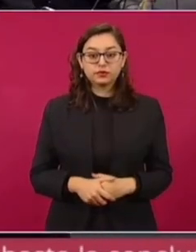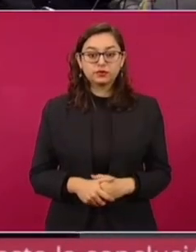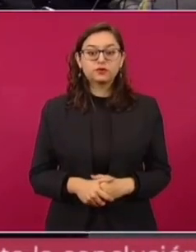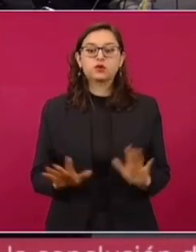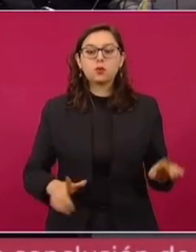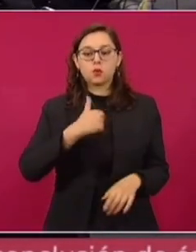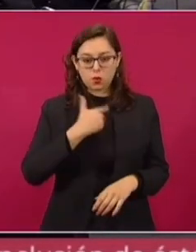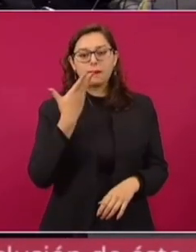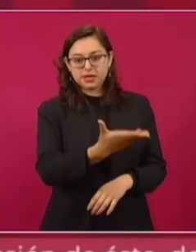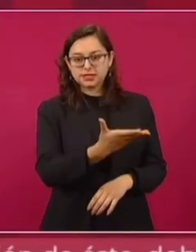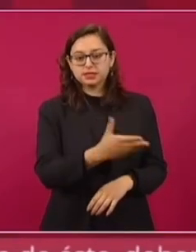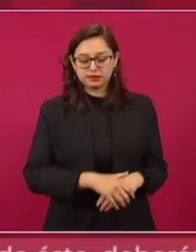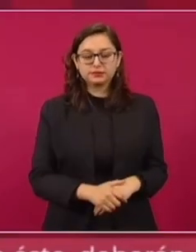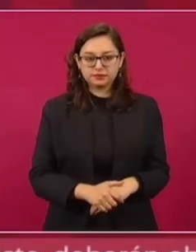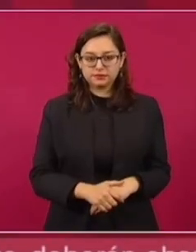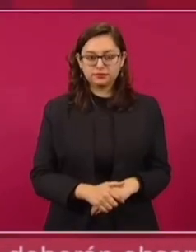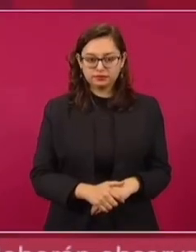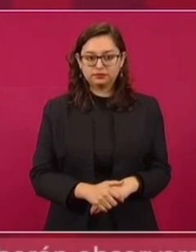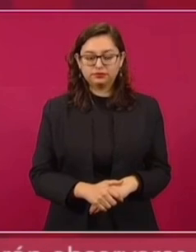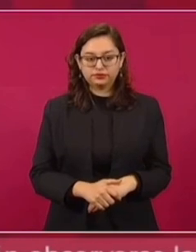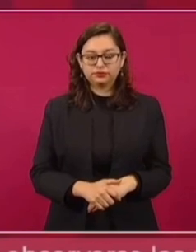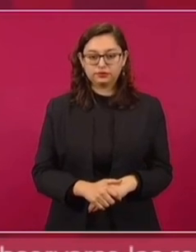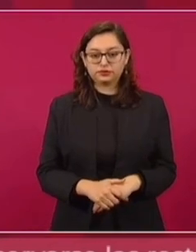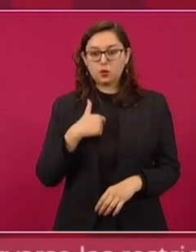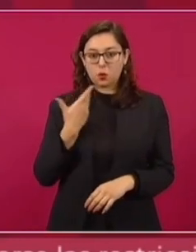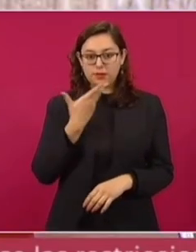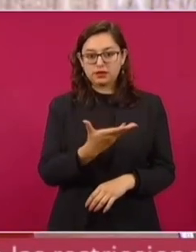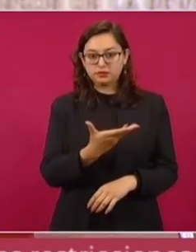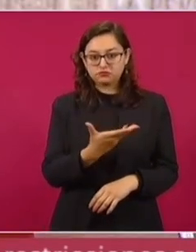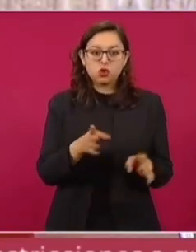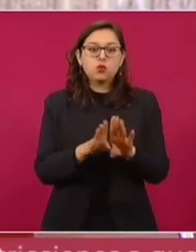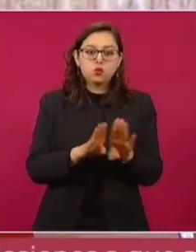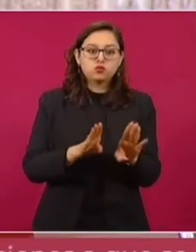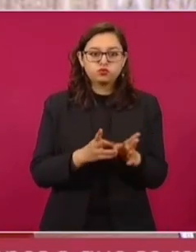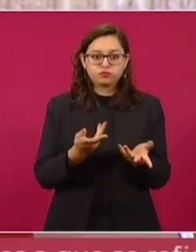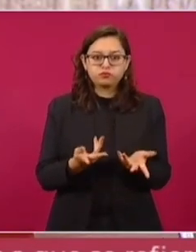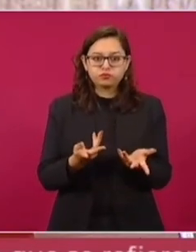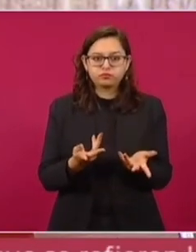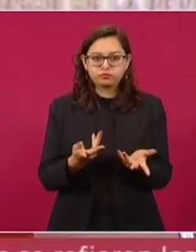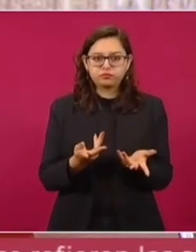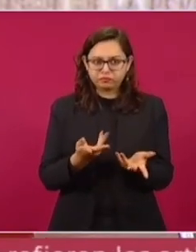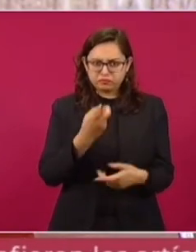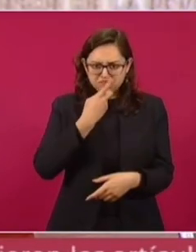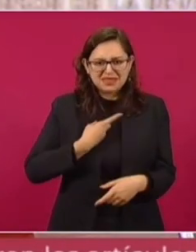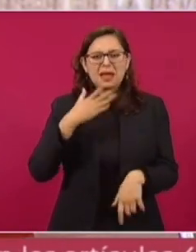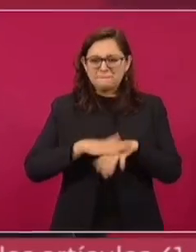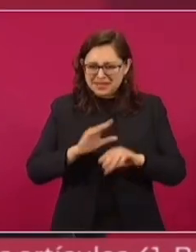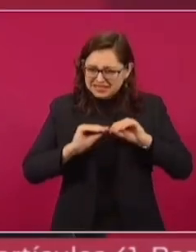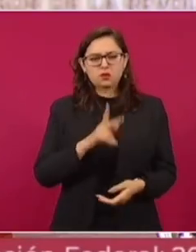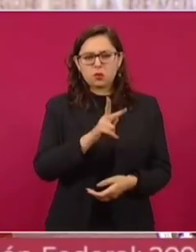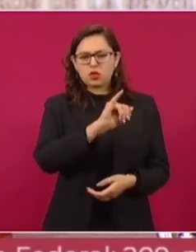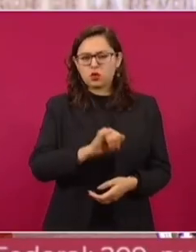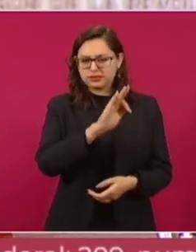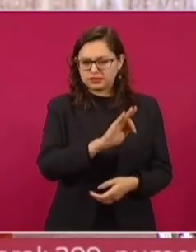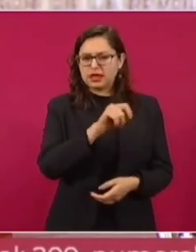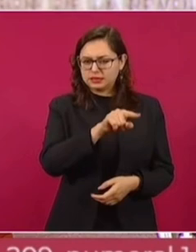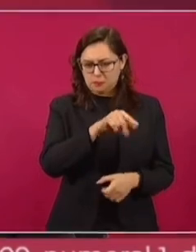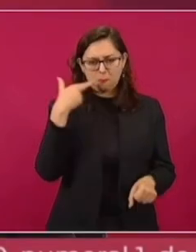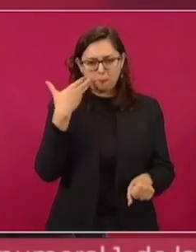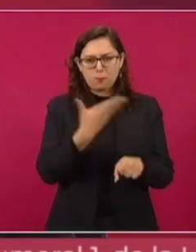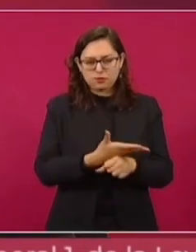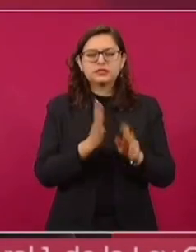Lo vamos a pedir. Se va a pedir un recurso. O sea, se va a elaborar un recurso para que nos aclaren bien y se defina bien. Están viendo